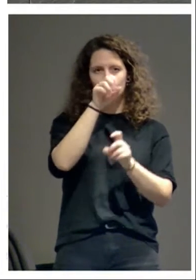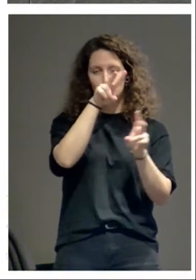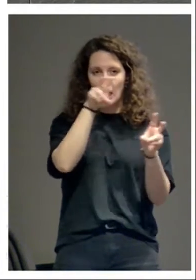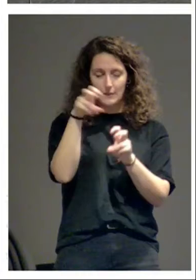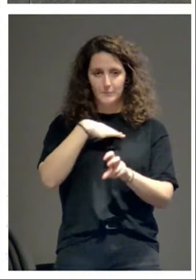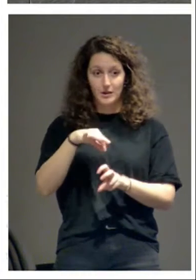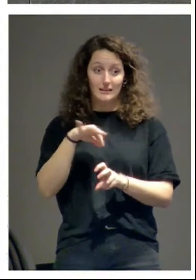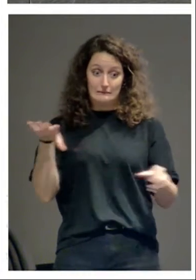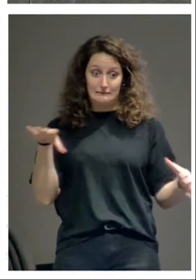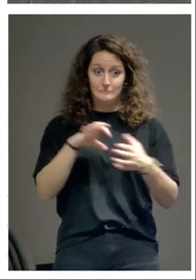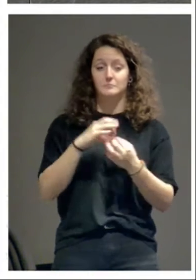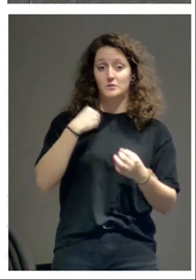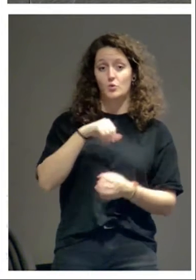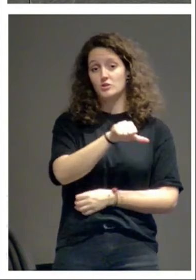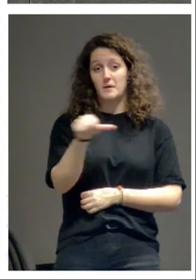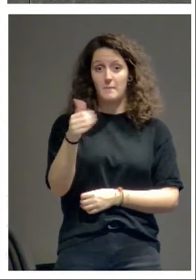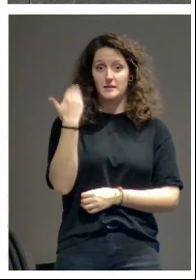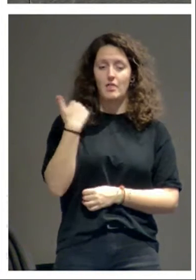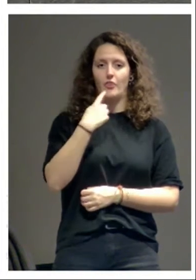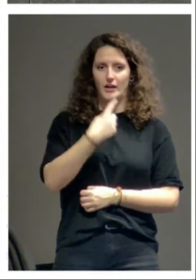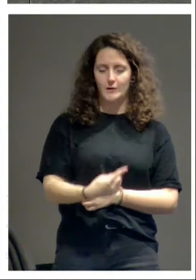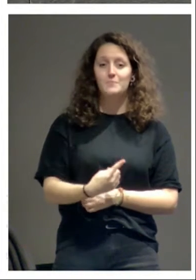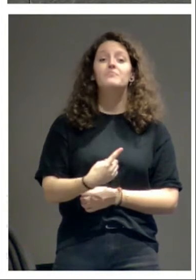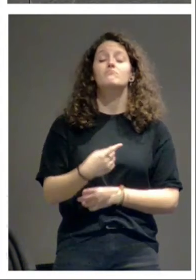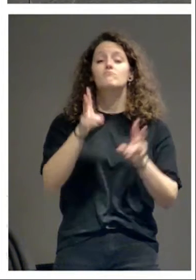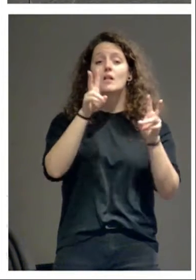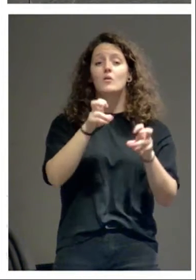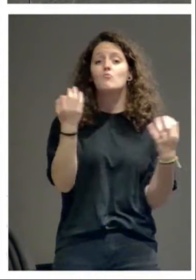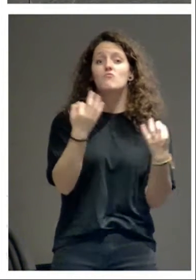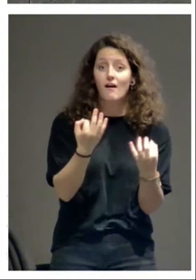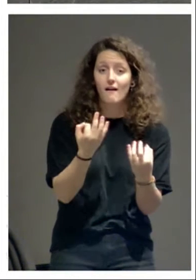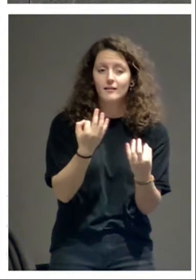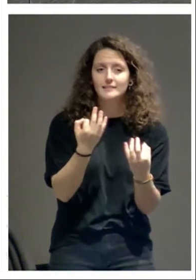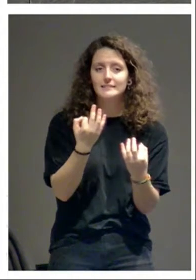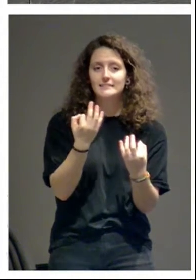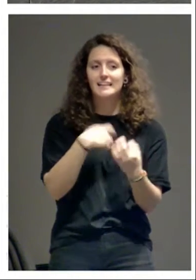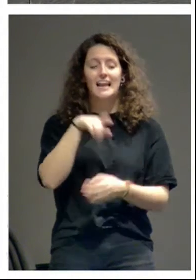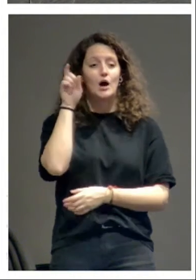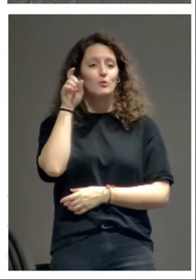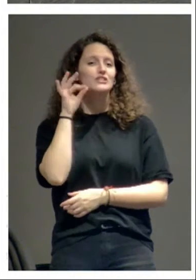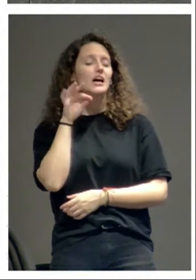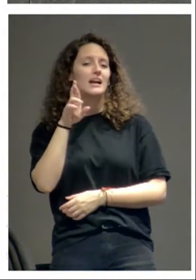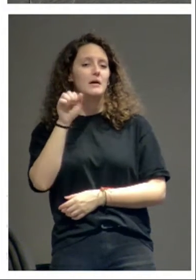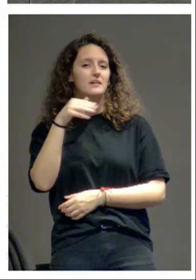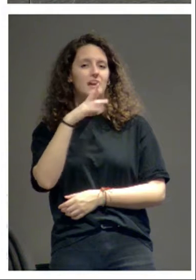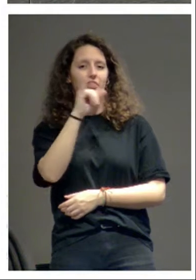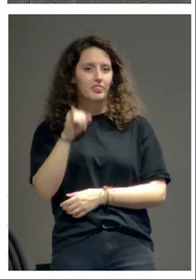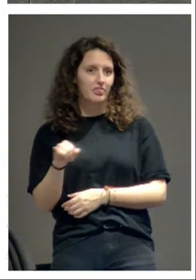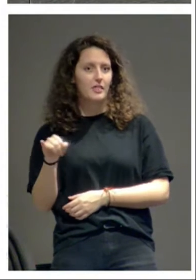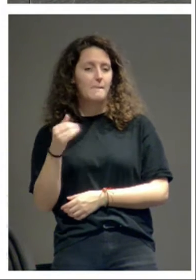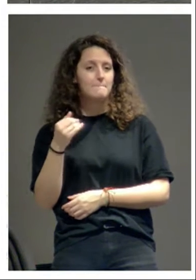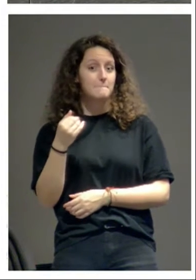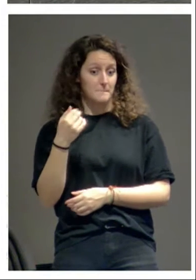enlazo con algo que se dijo la semana pasada. ¿Qué hay de nuevo? La profesora Ramírez Vaquero nos explicó que